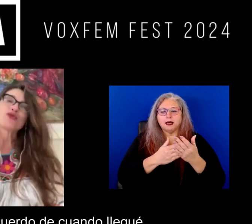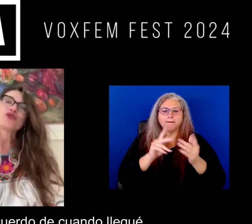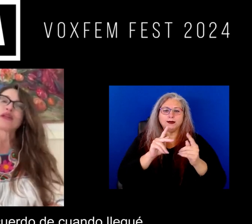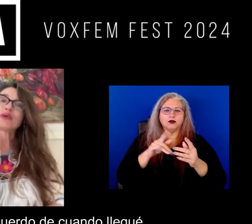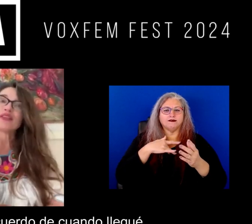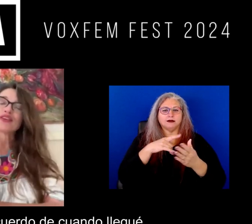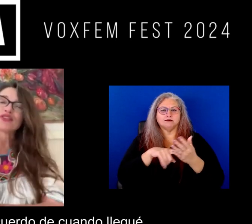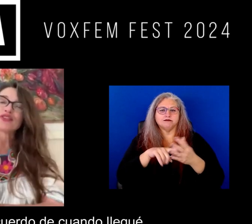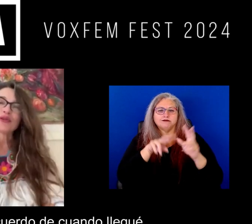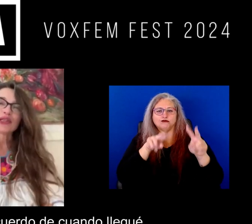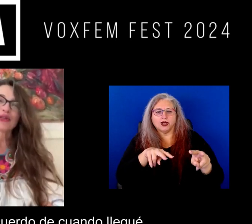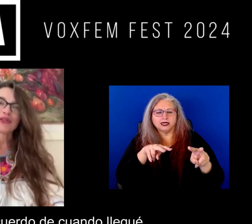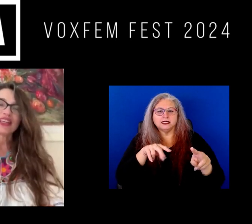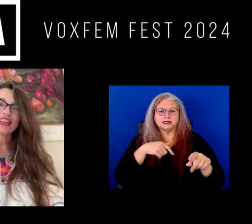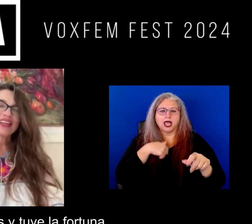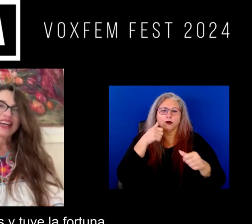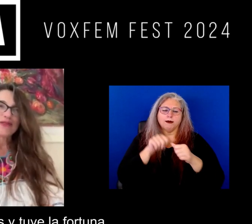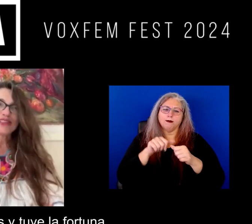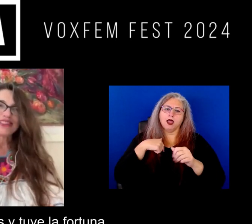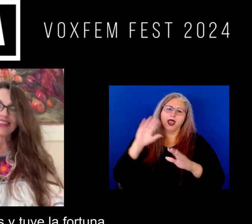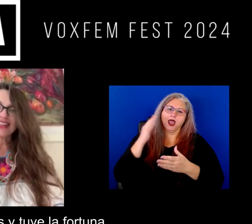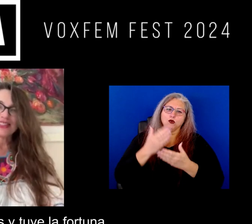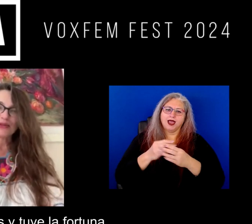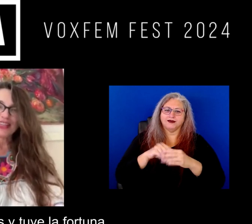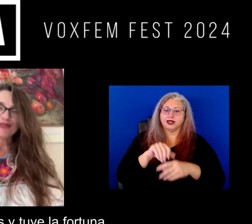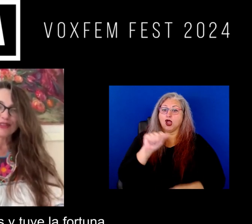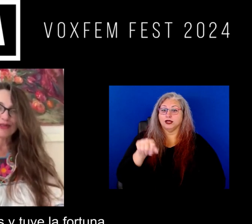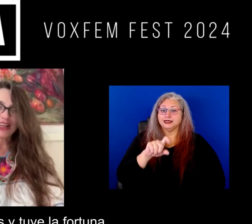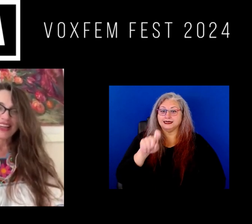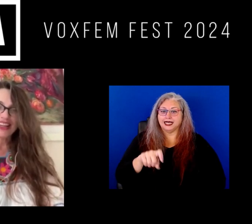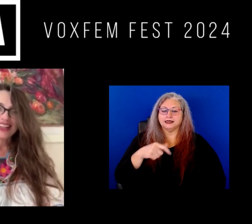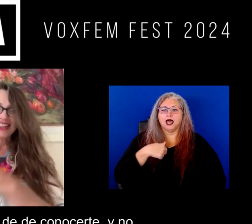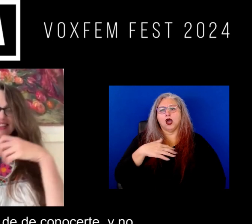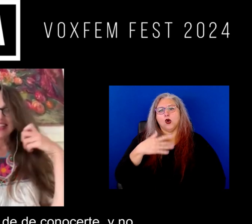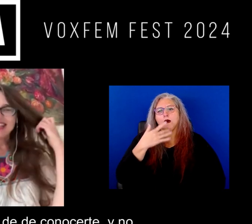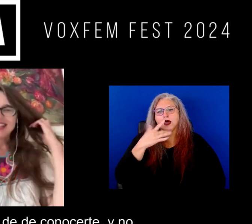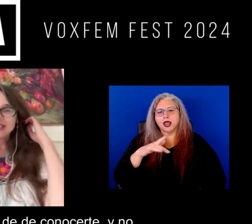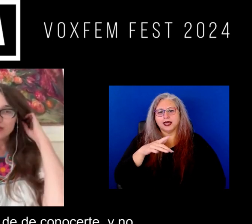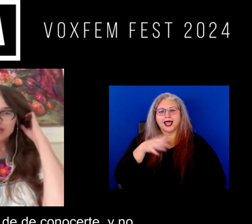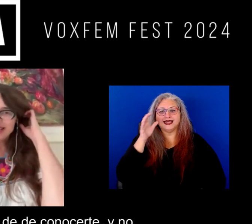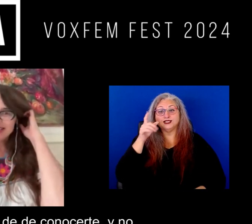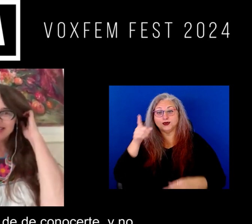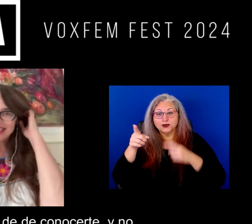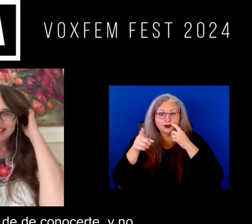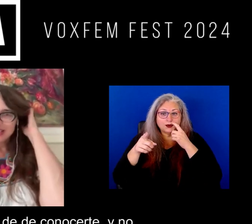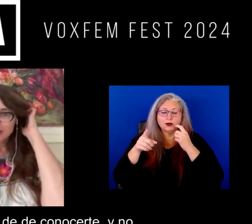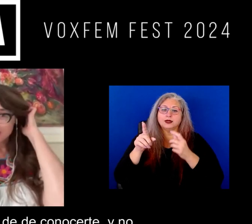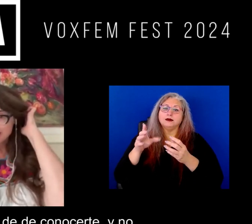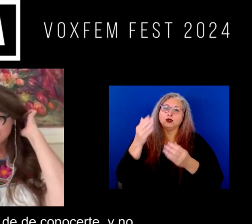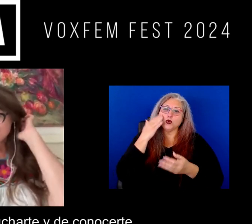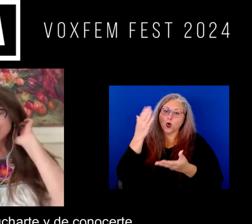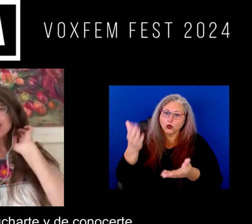quitando muchos prejuicios, me acuerdo de cuando llegué a Austin, Texas y tuve la fortuna de escucharte, de